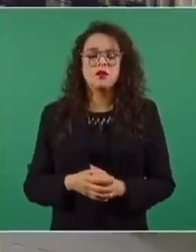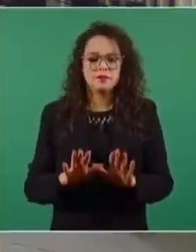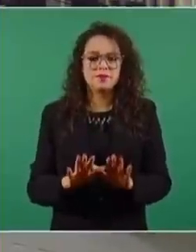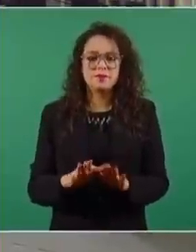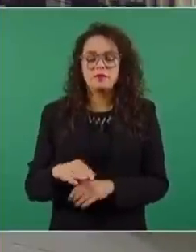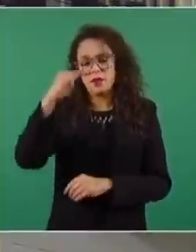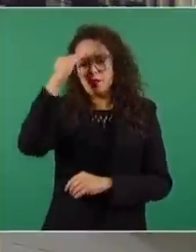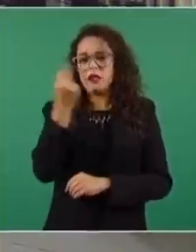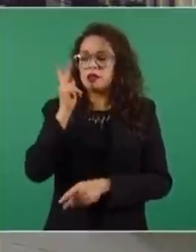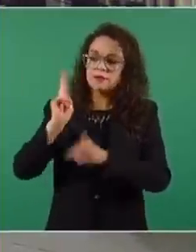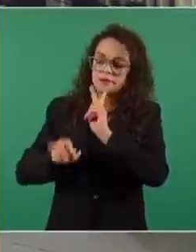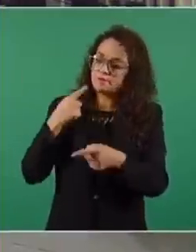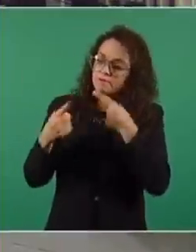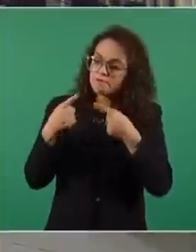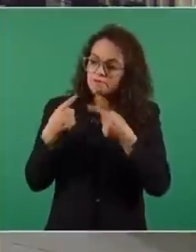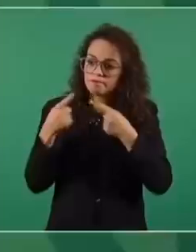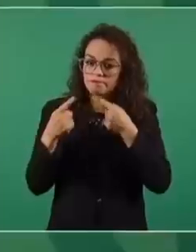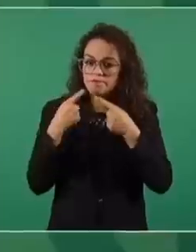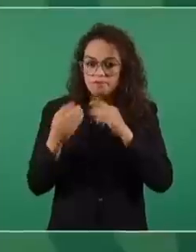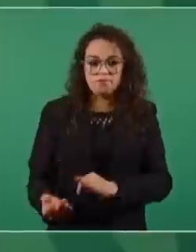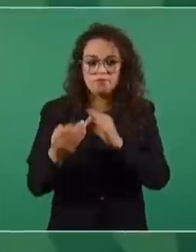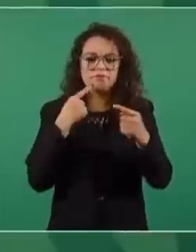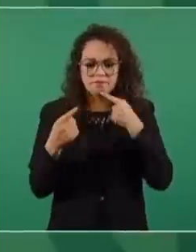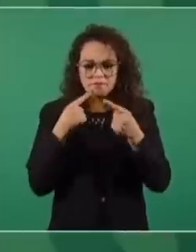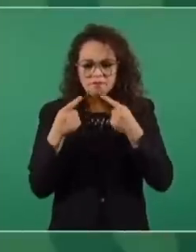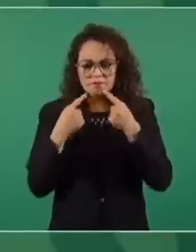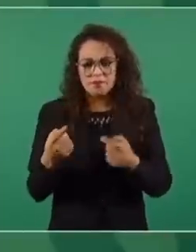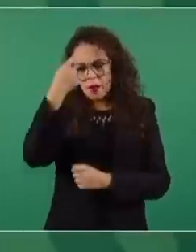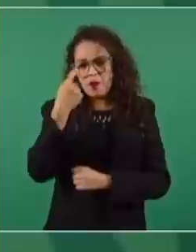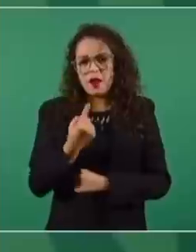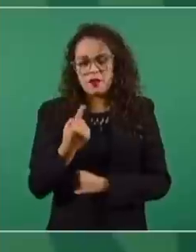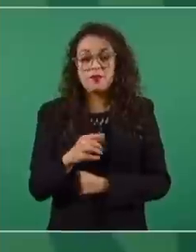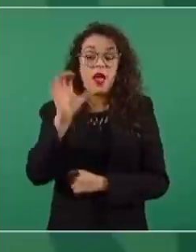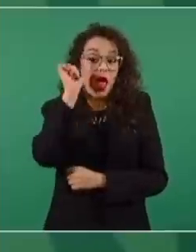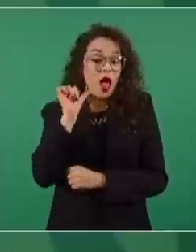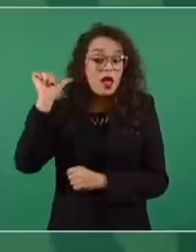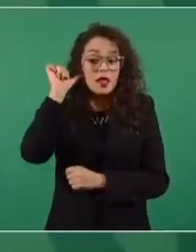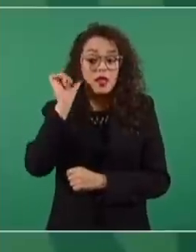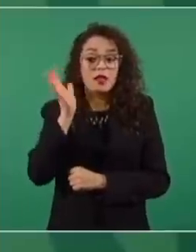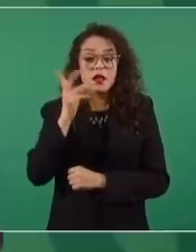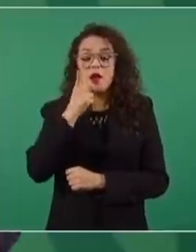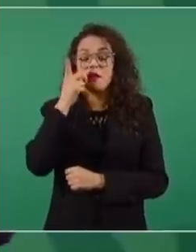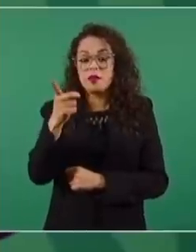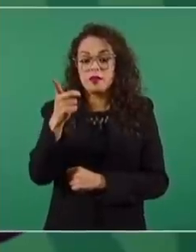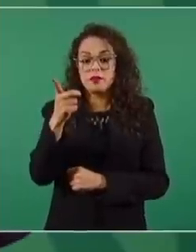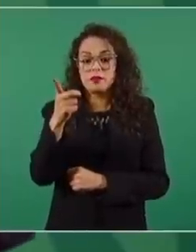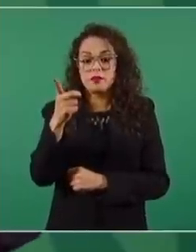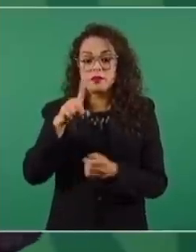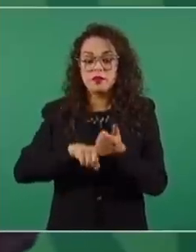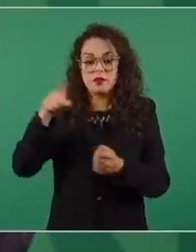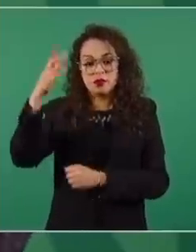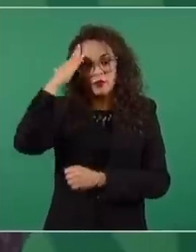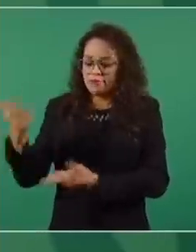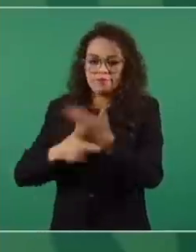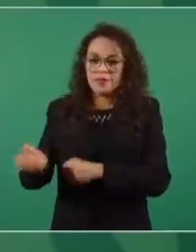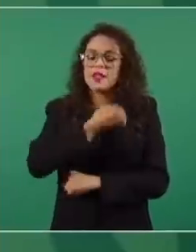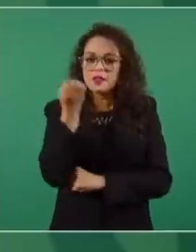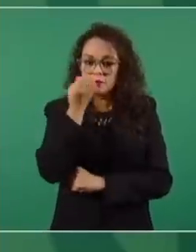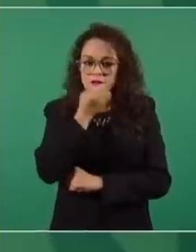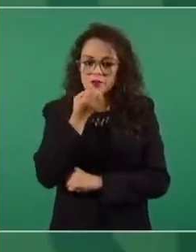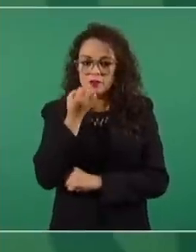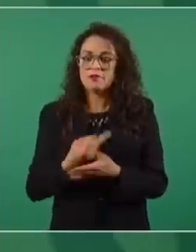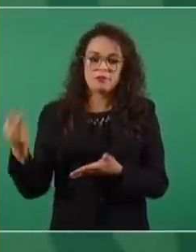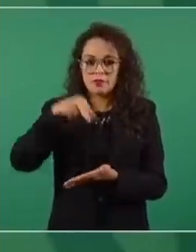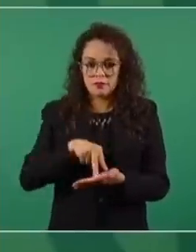un diálogo para que, como ayer lo expresó el dirigente del CENTE, y también